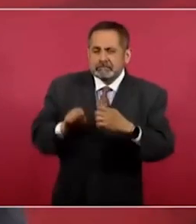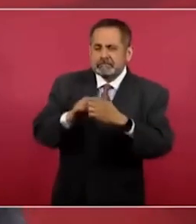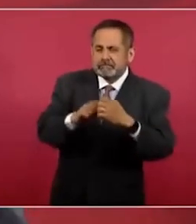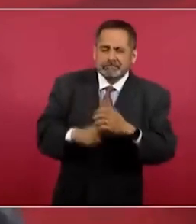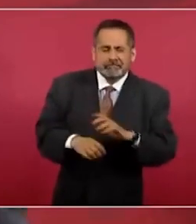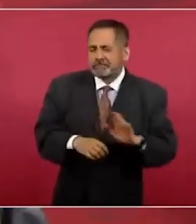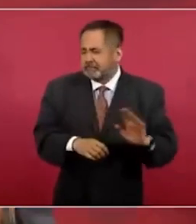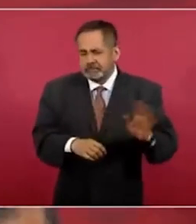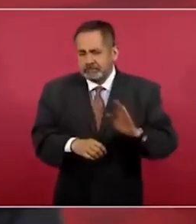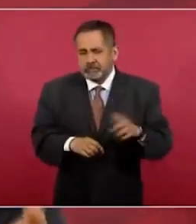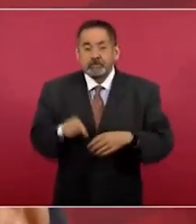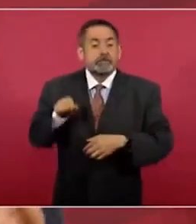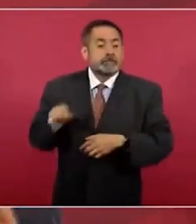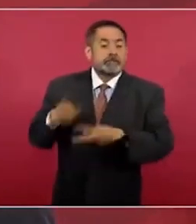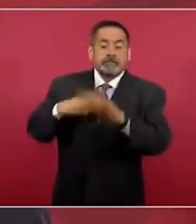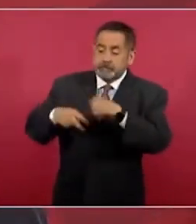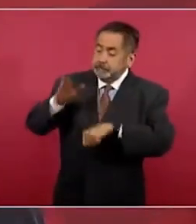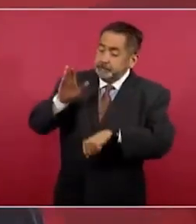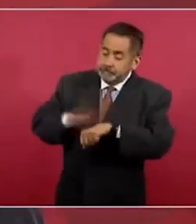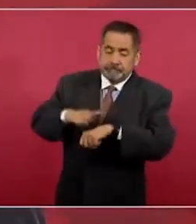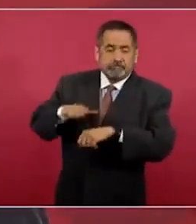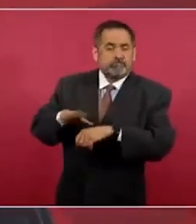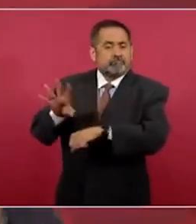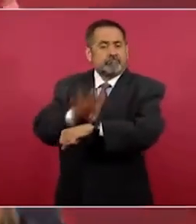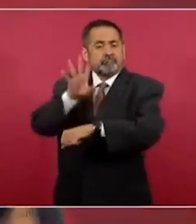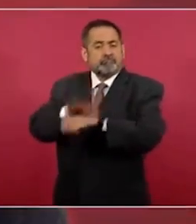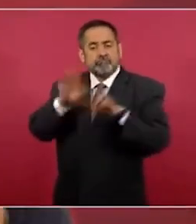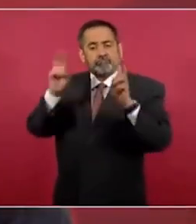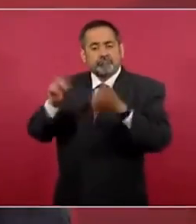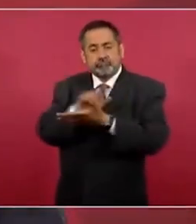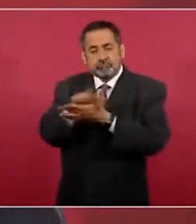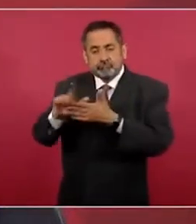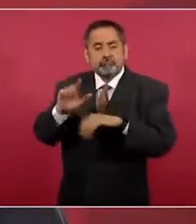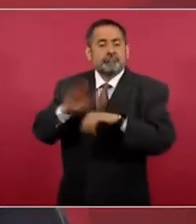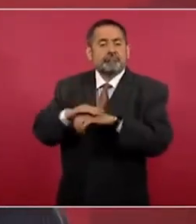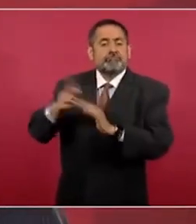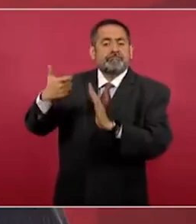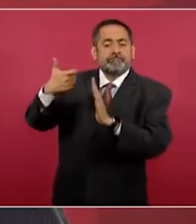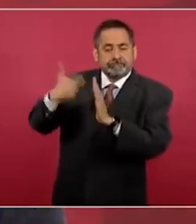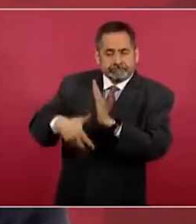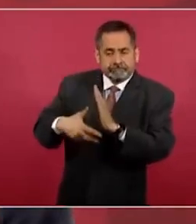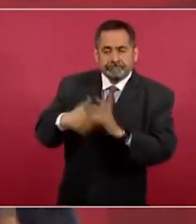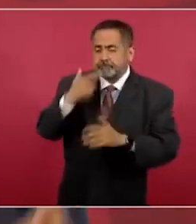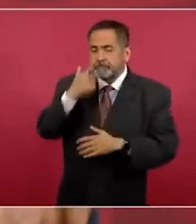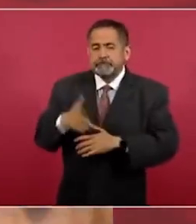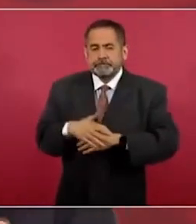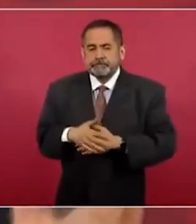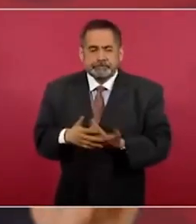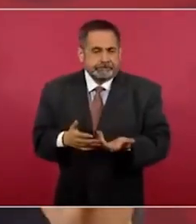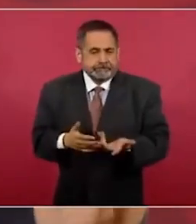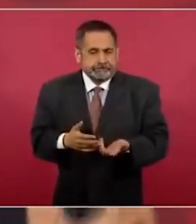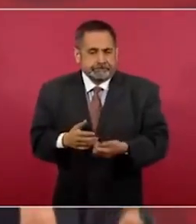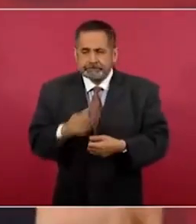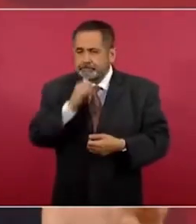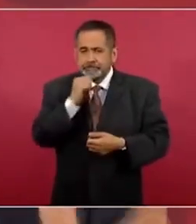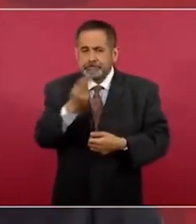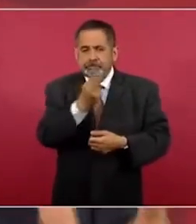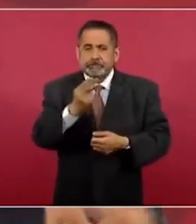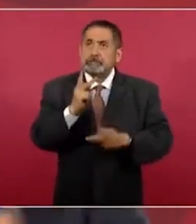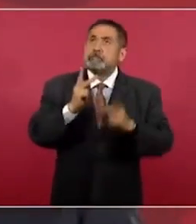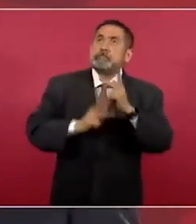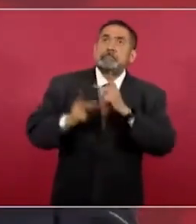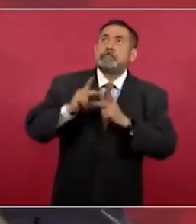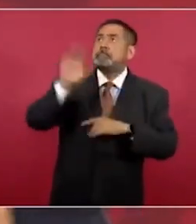más energía limpia y barata. Y no necesitamos endeudar al